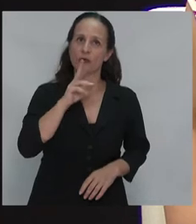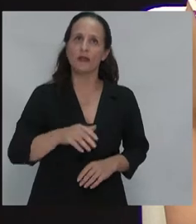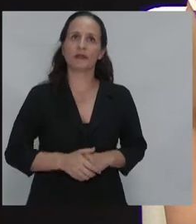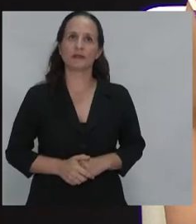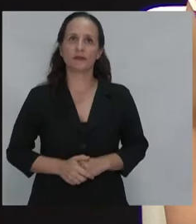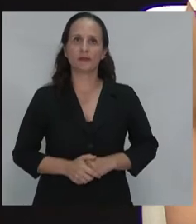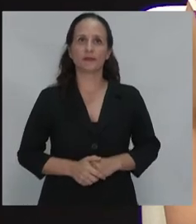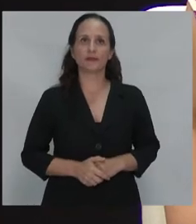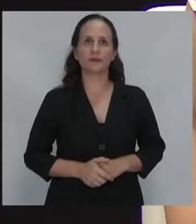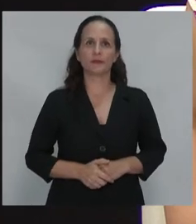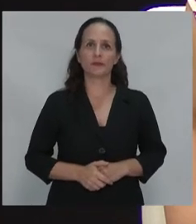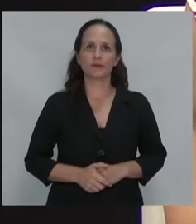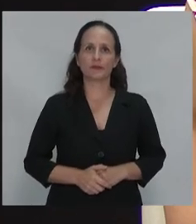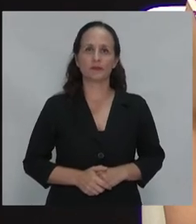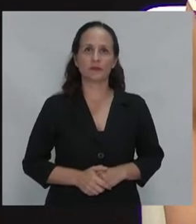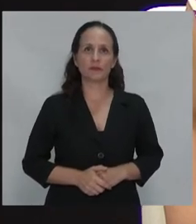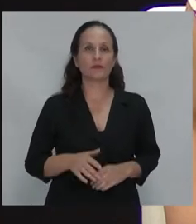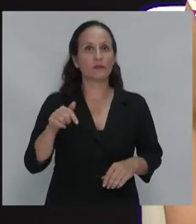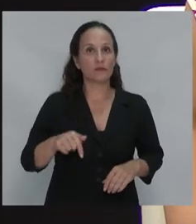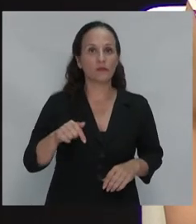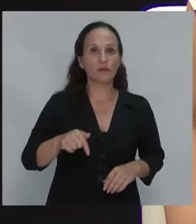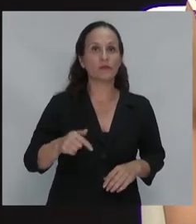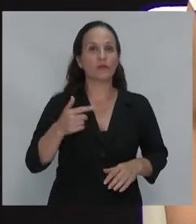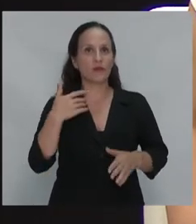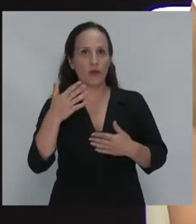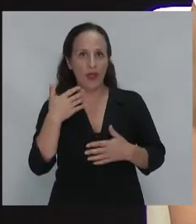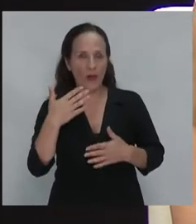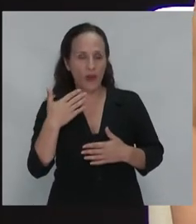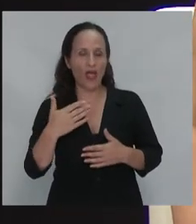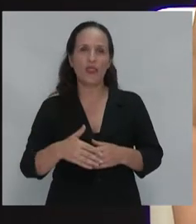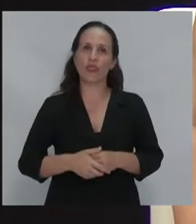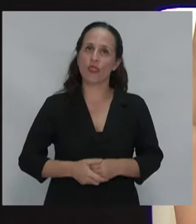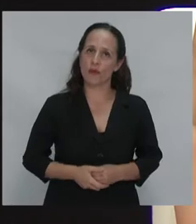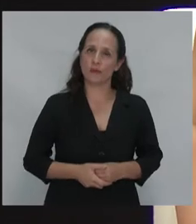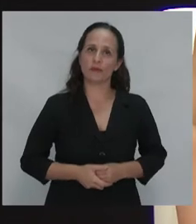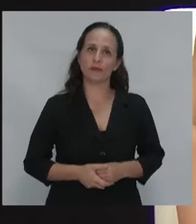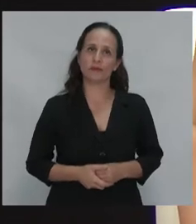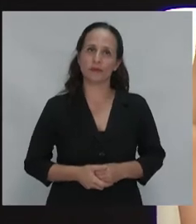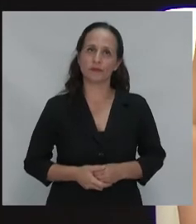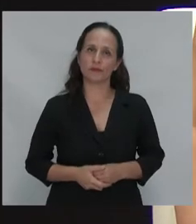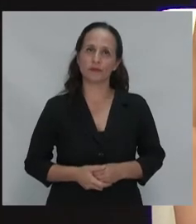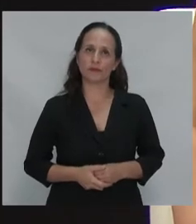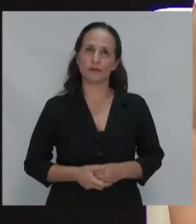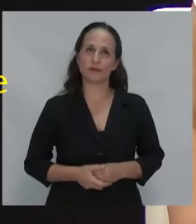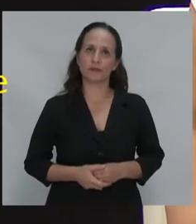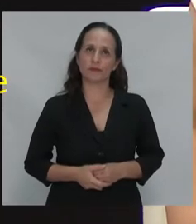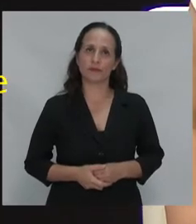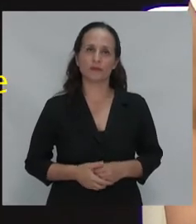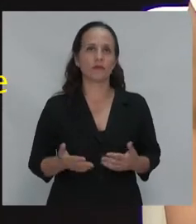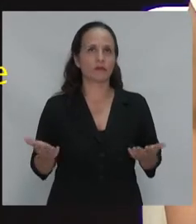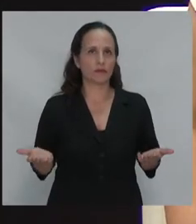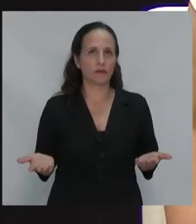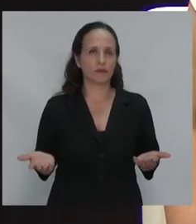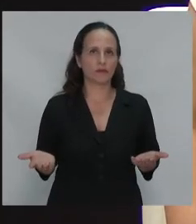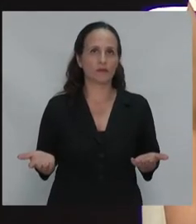hoy en Y me lo que todos ustedes esperaban, que los alemanes harían hacer. Me preparé una conversación durante 20